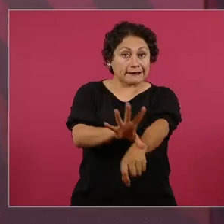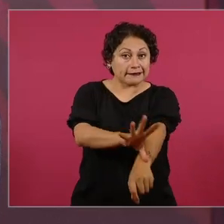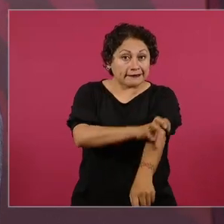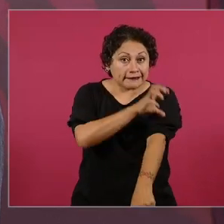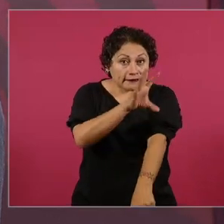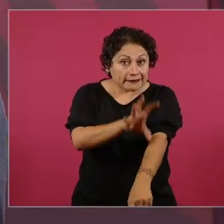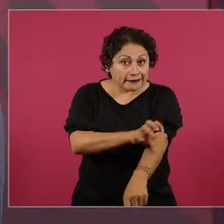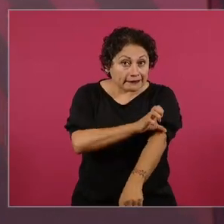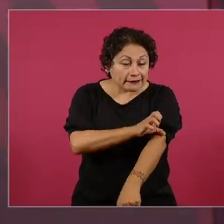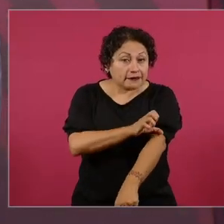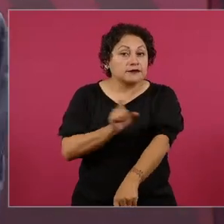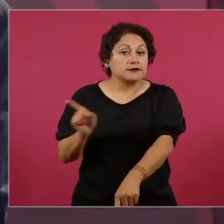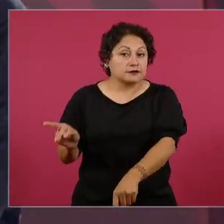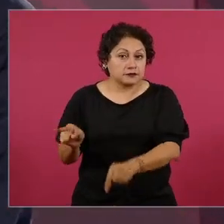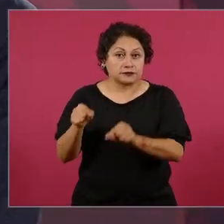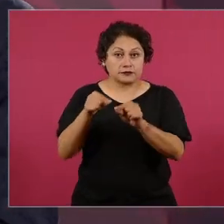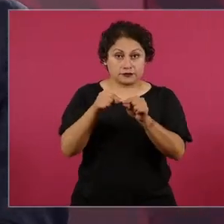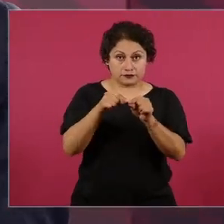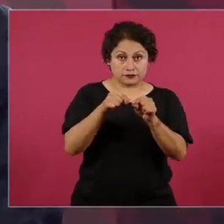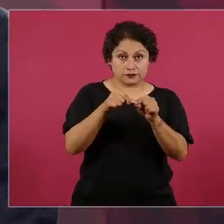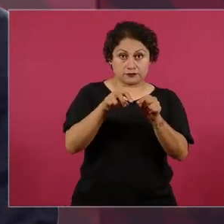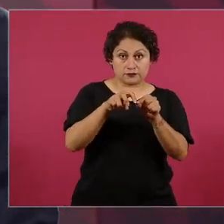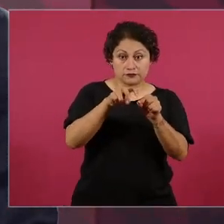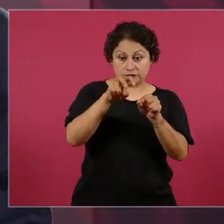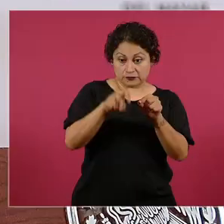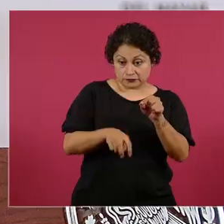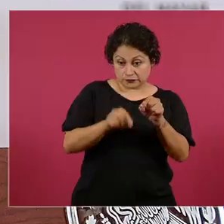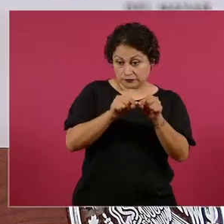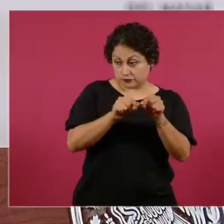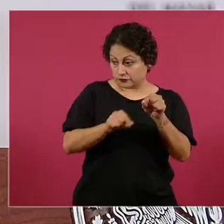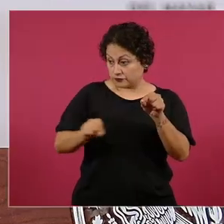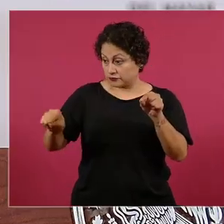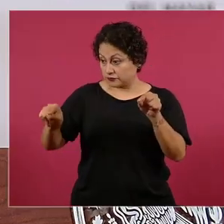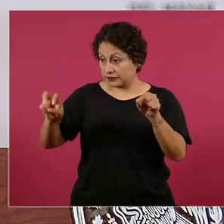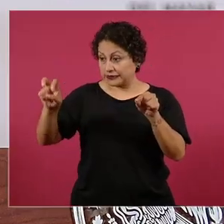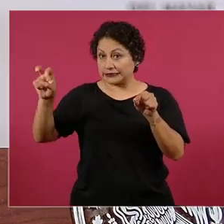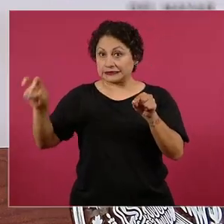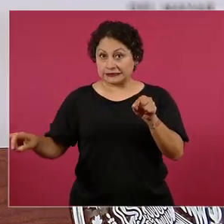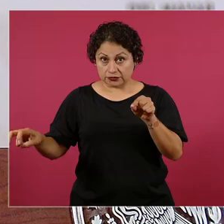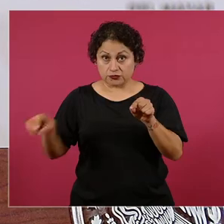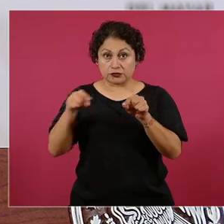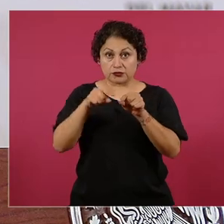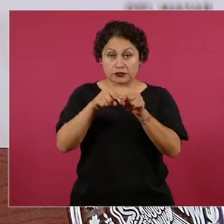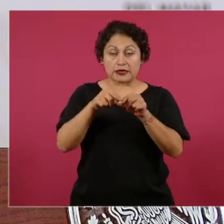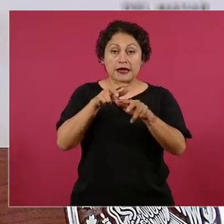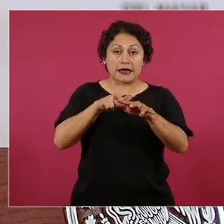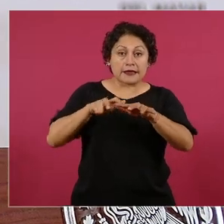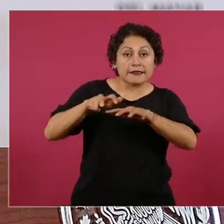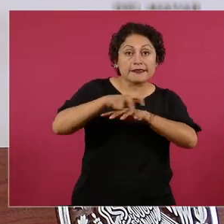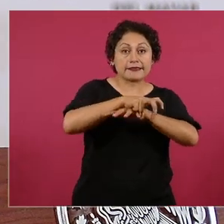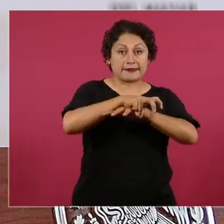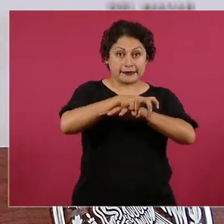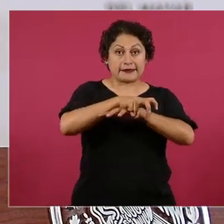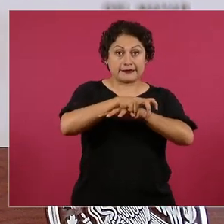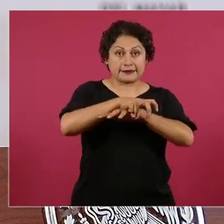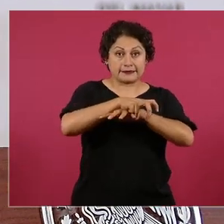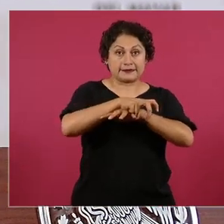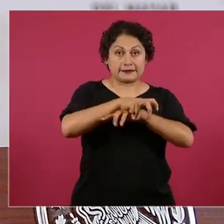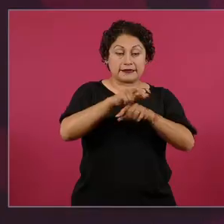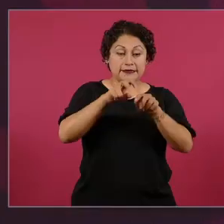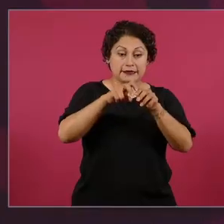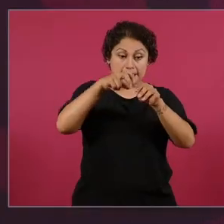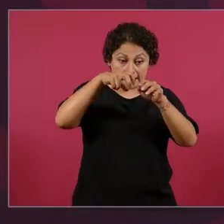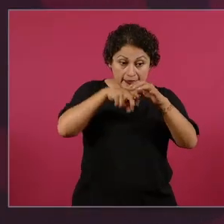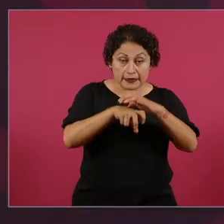que va de estación a estación del Tren Maya, que atraviesa todo Mérida.